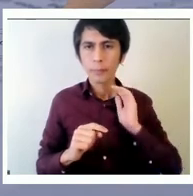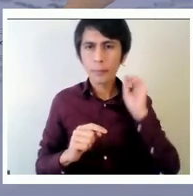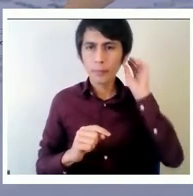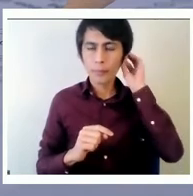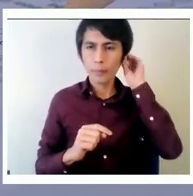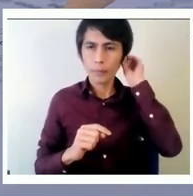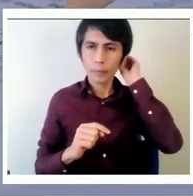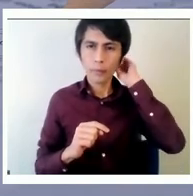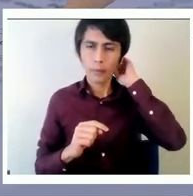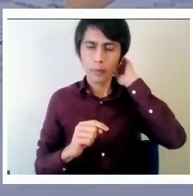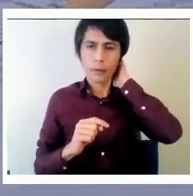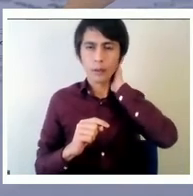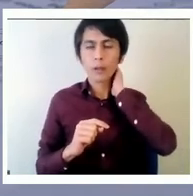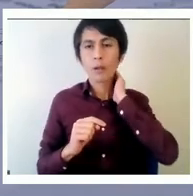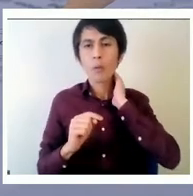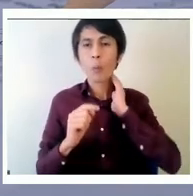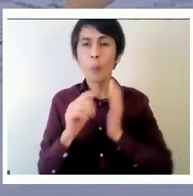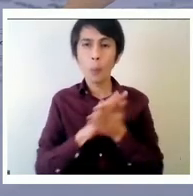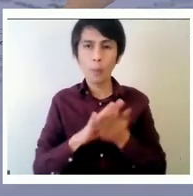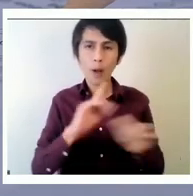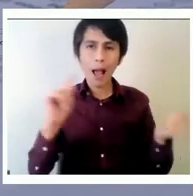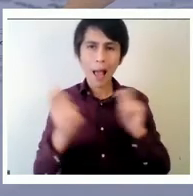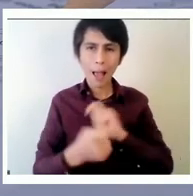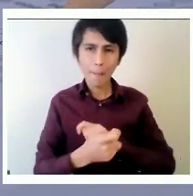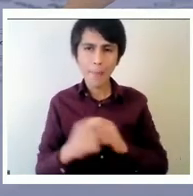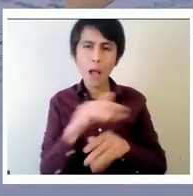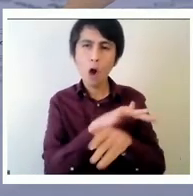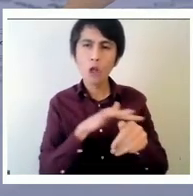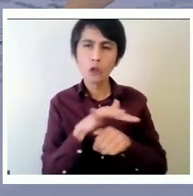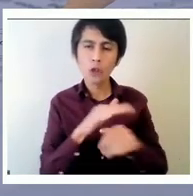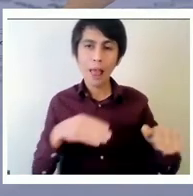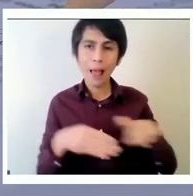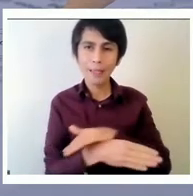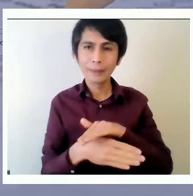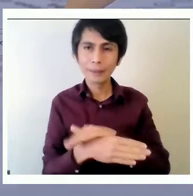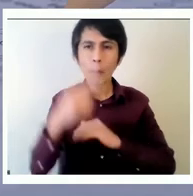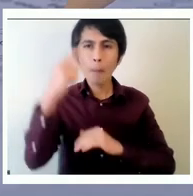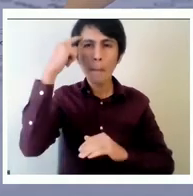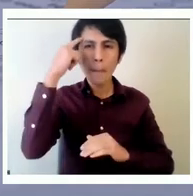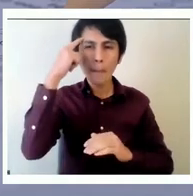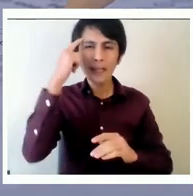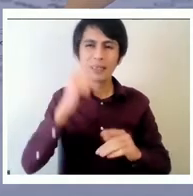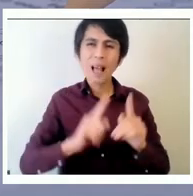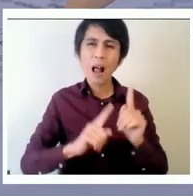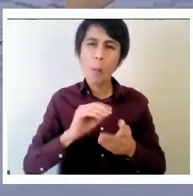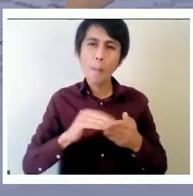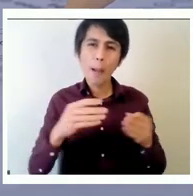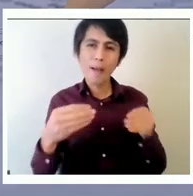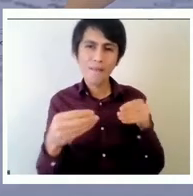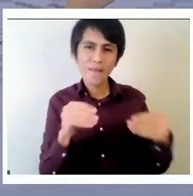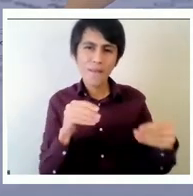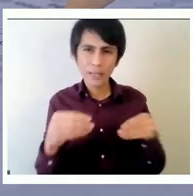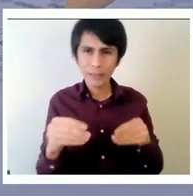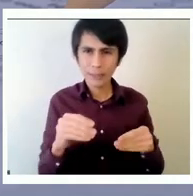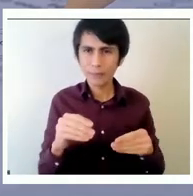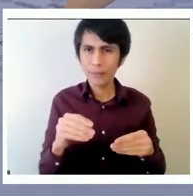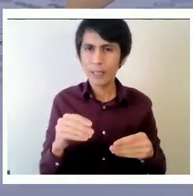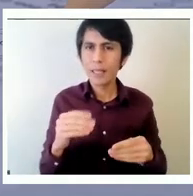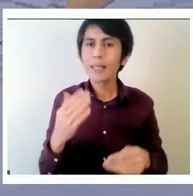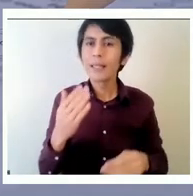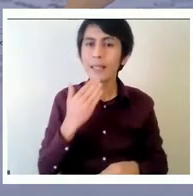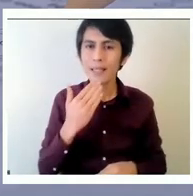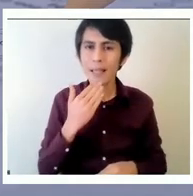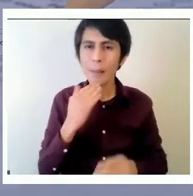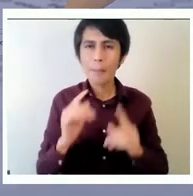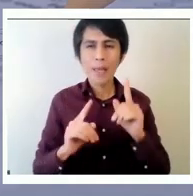acceso y pensar en algo más flexible también luchamos en contra de algo que las universidades